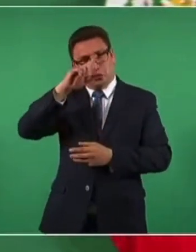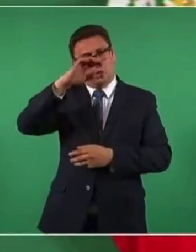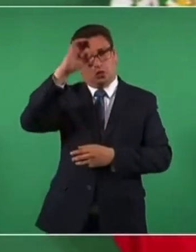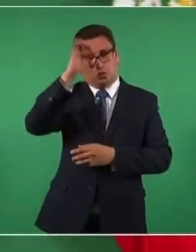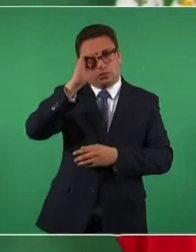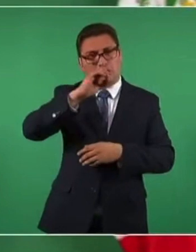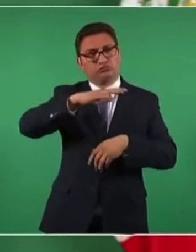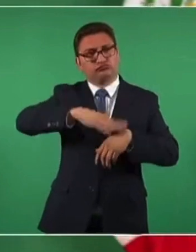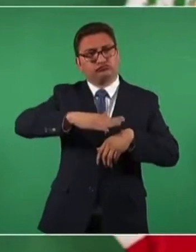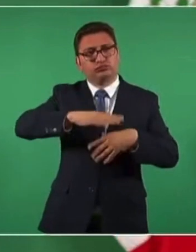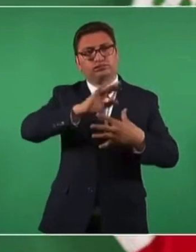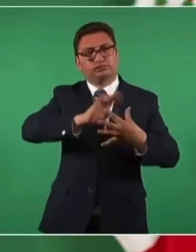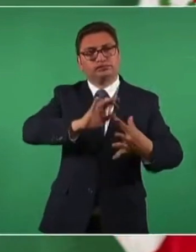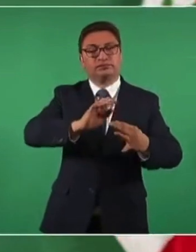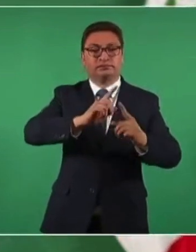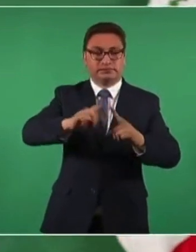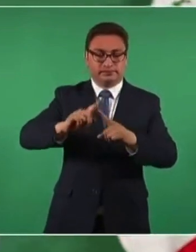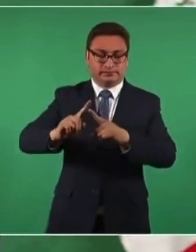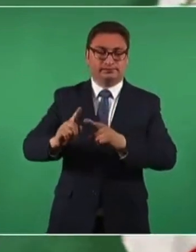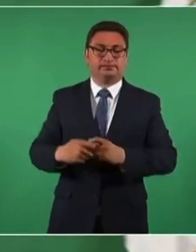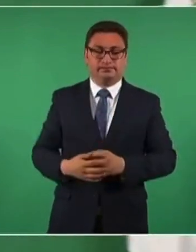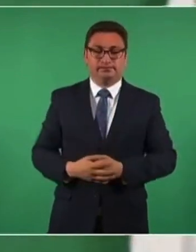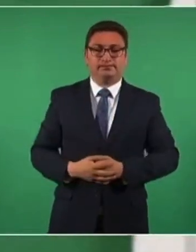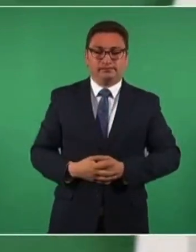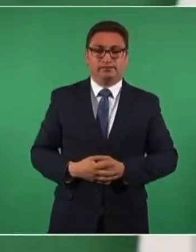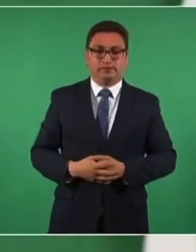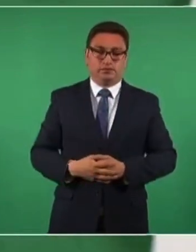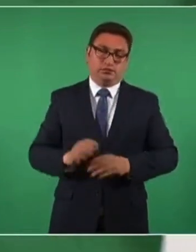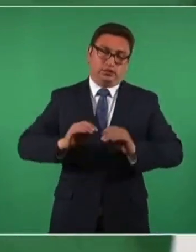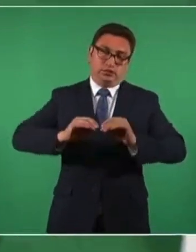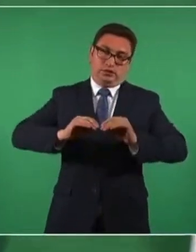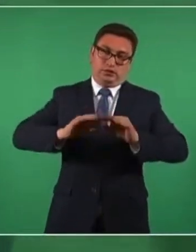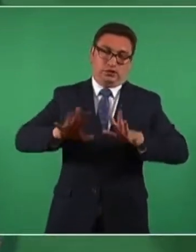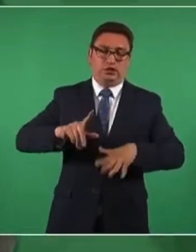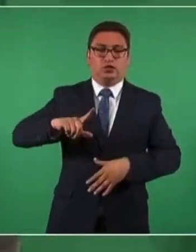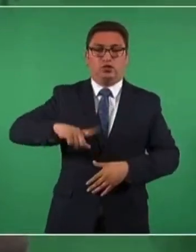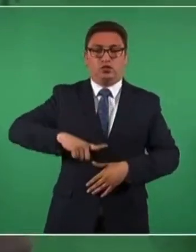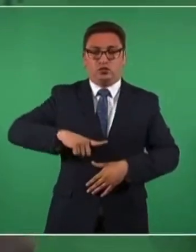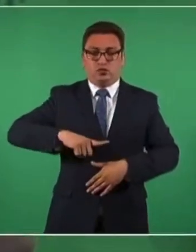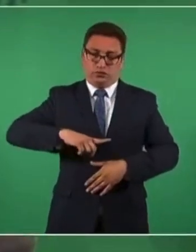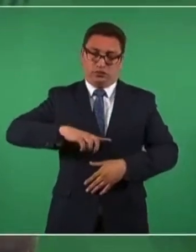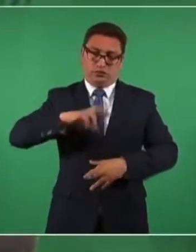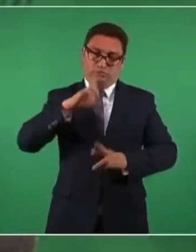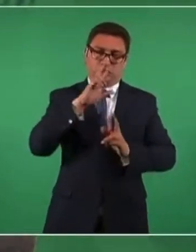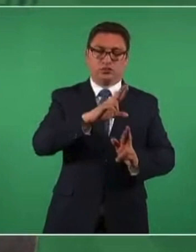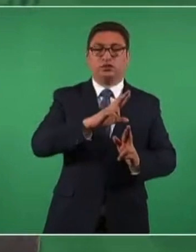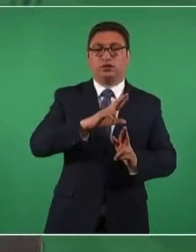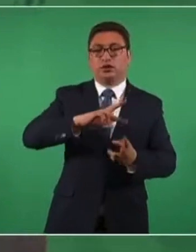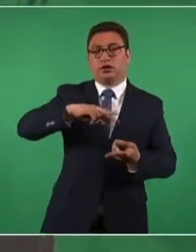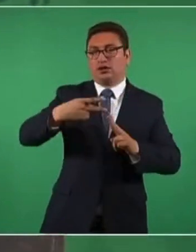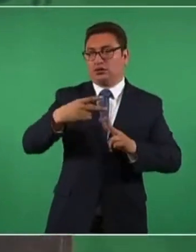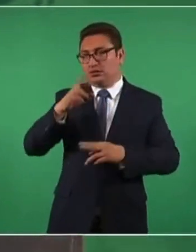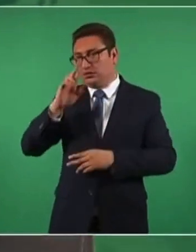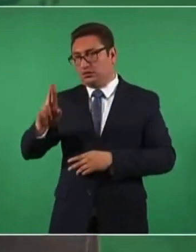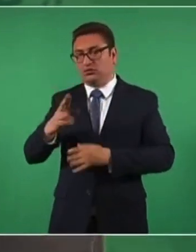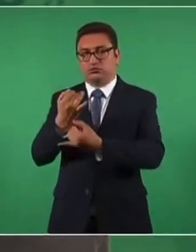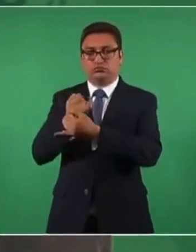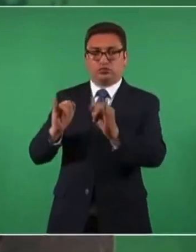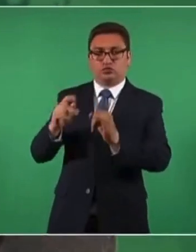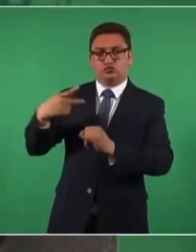respetando desde luego la autonomía, sus decisiones. Pero